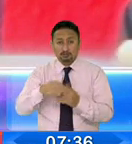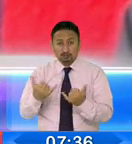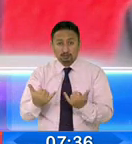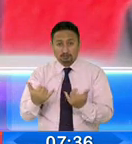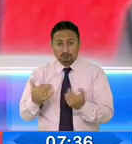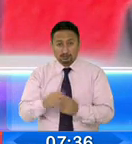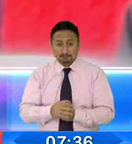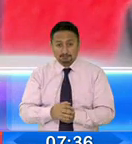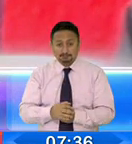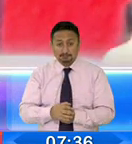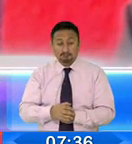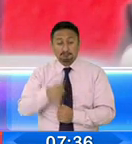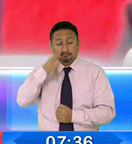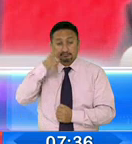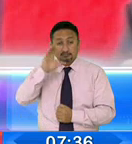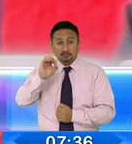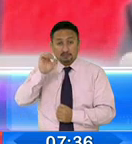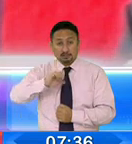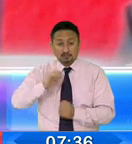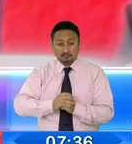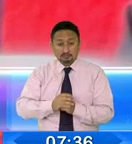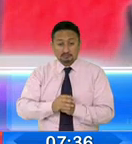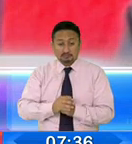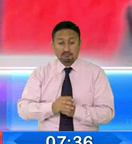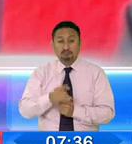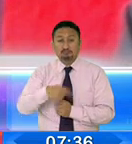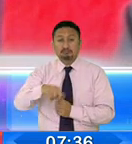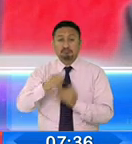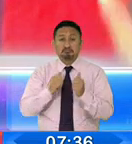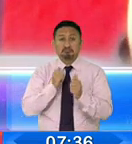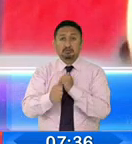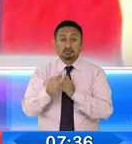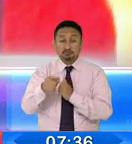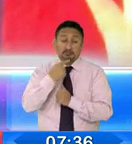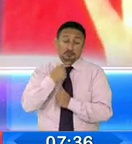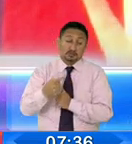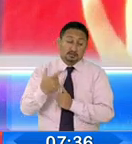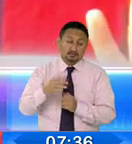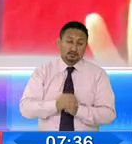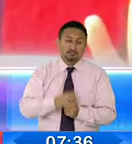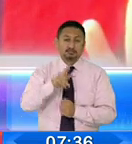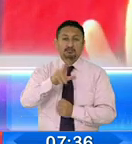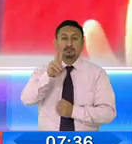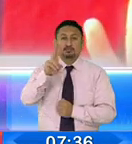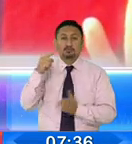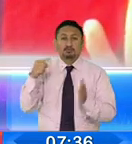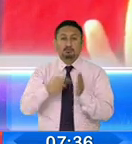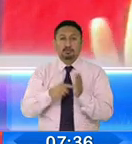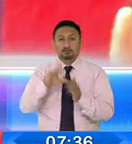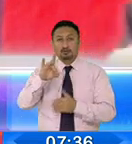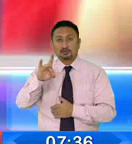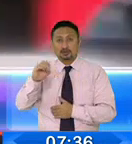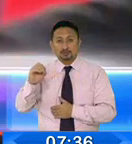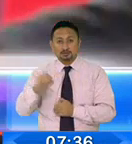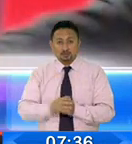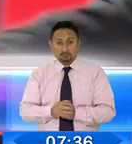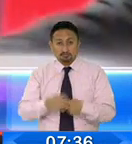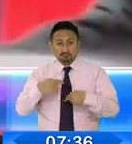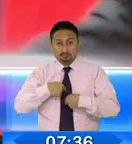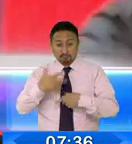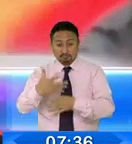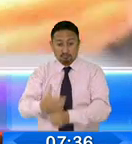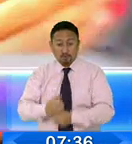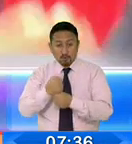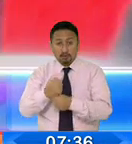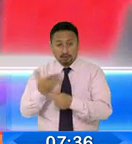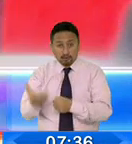Y el señor Guillermo Lazo a mí me rebasa con apenas, dicen que me rebasa con 32.800. Si nosotros recuperaríamos en